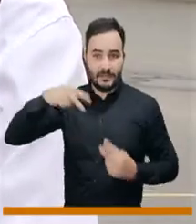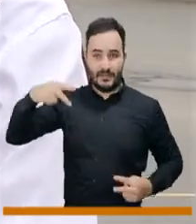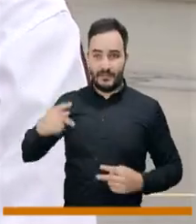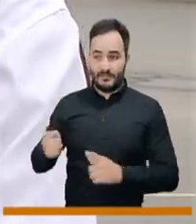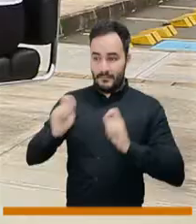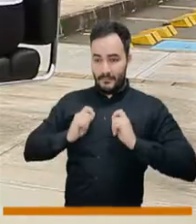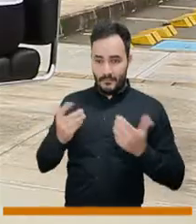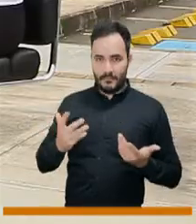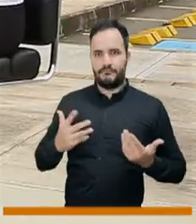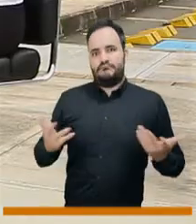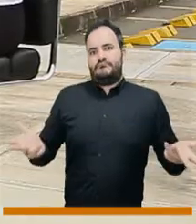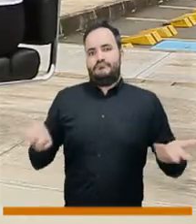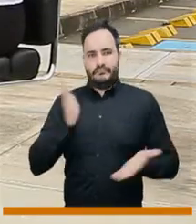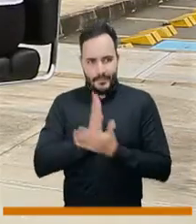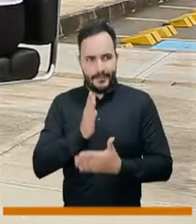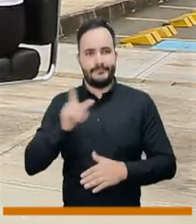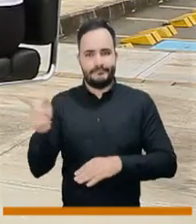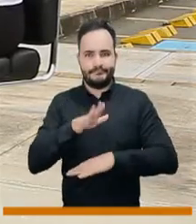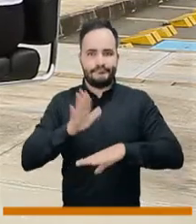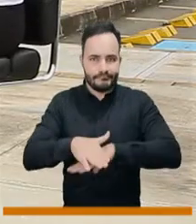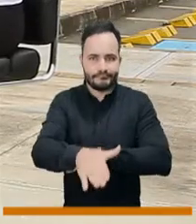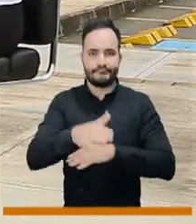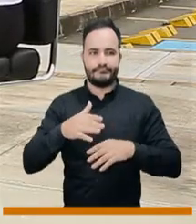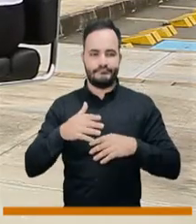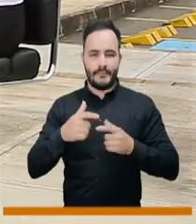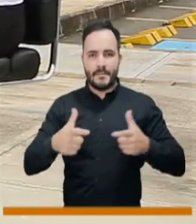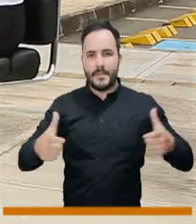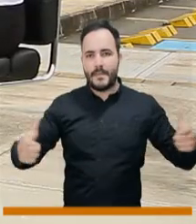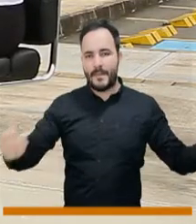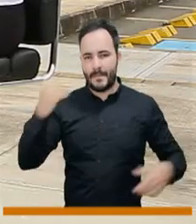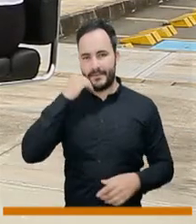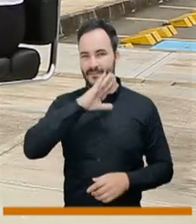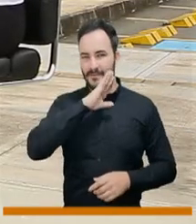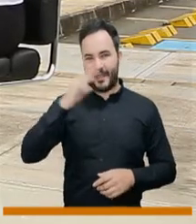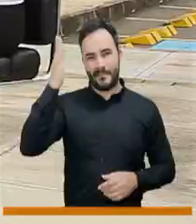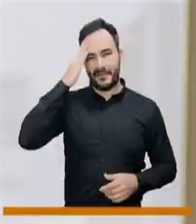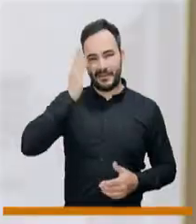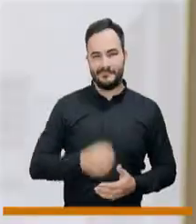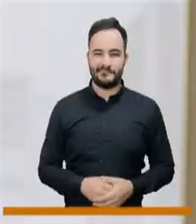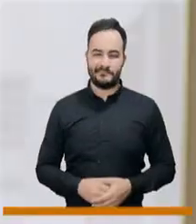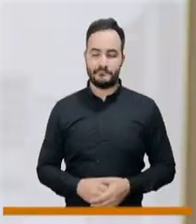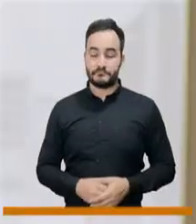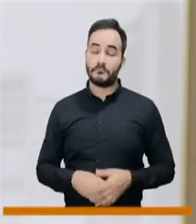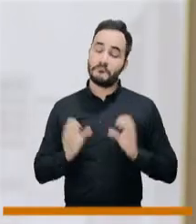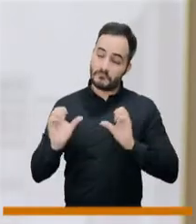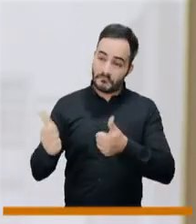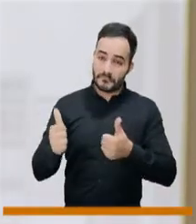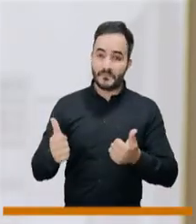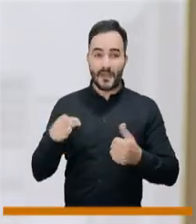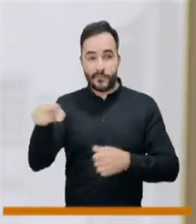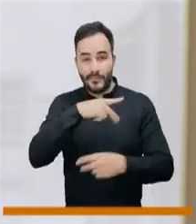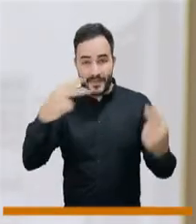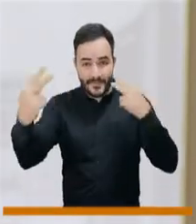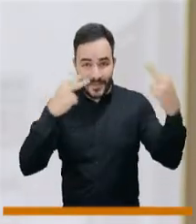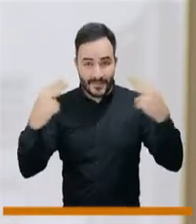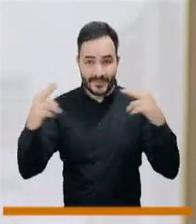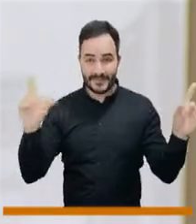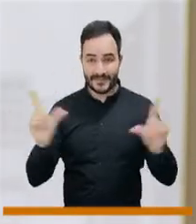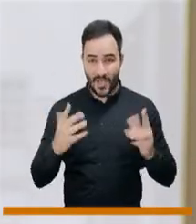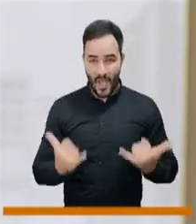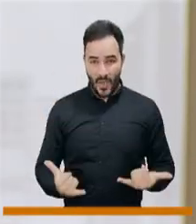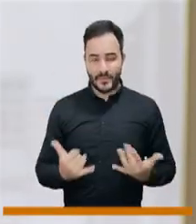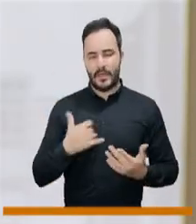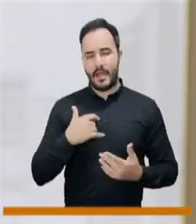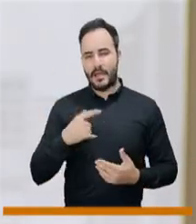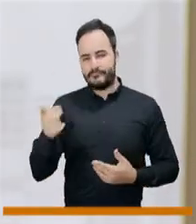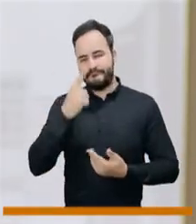una mayor prevalencia, una mayor incidencia de enfermedad mental en nuestra región. Vamos a invitar a nuestros televidentes a que sigamos hablando